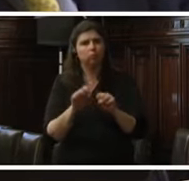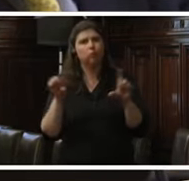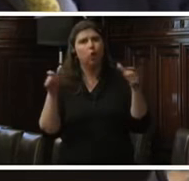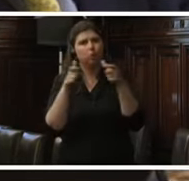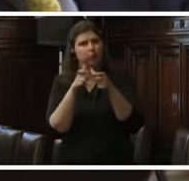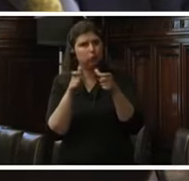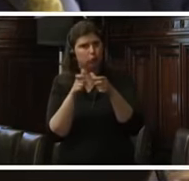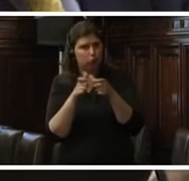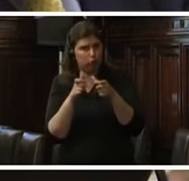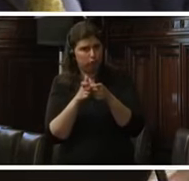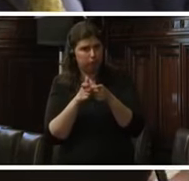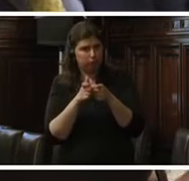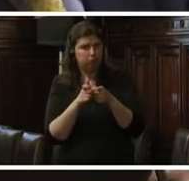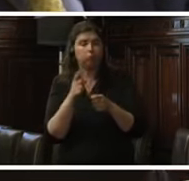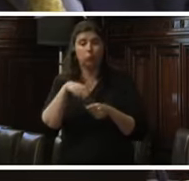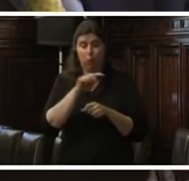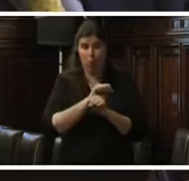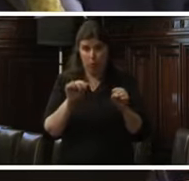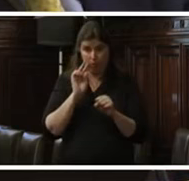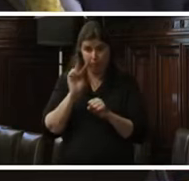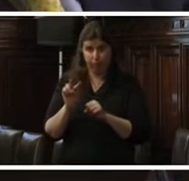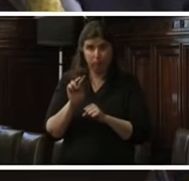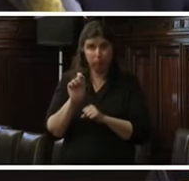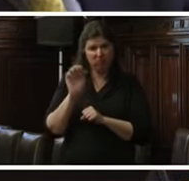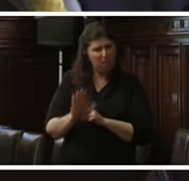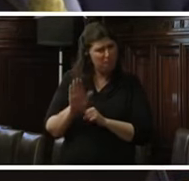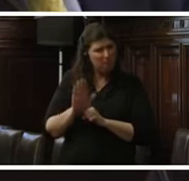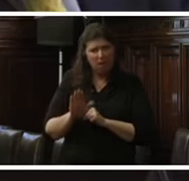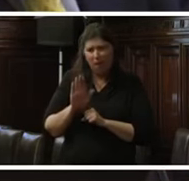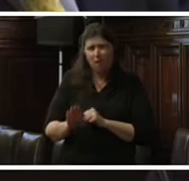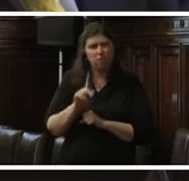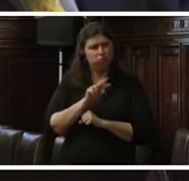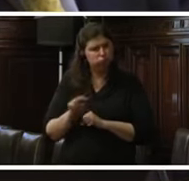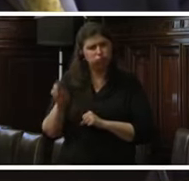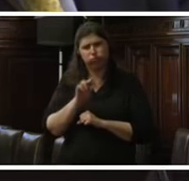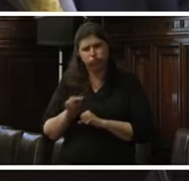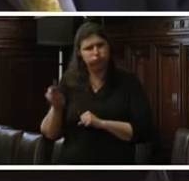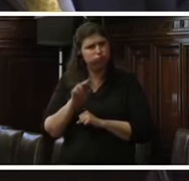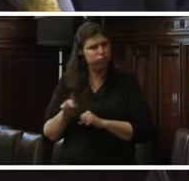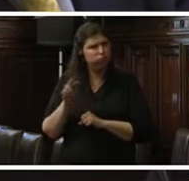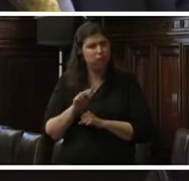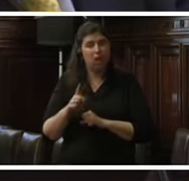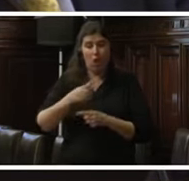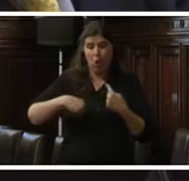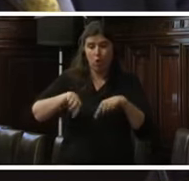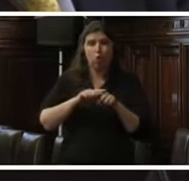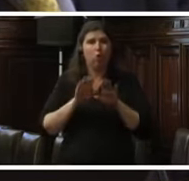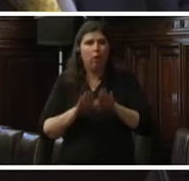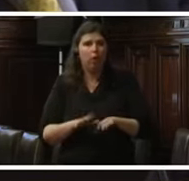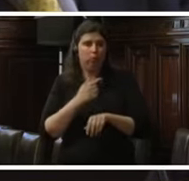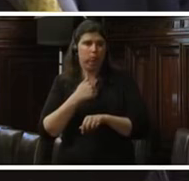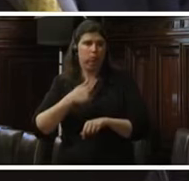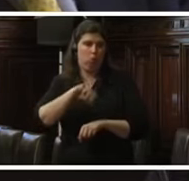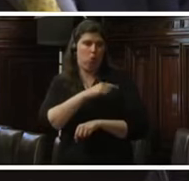en la que pueden ustedes apreciar la amenaza constante a nuestra permanencia en el cargo. Quiero recordar a la